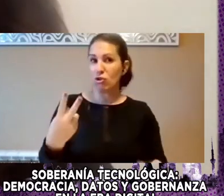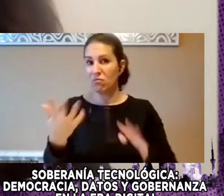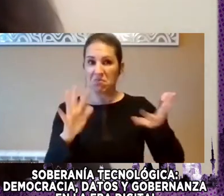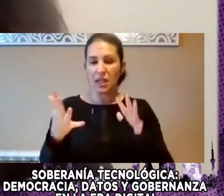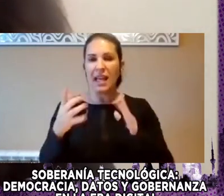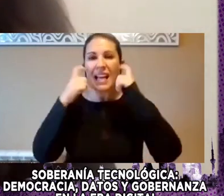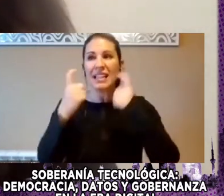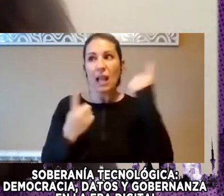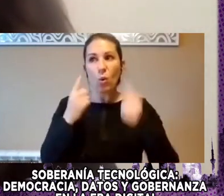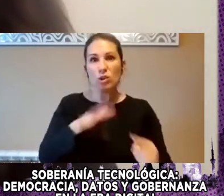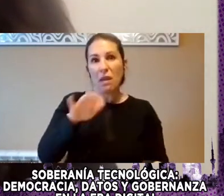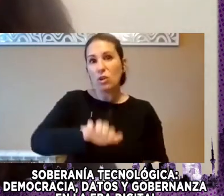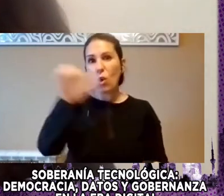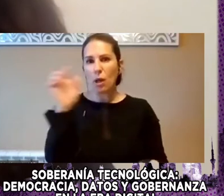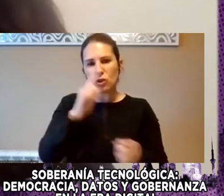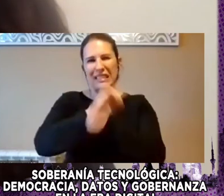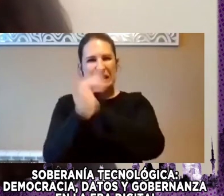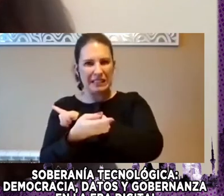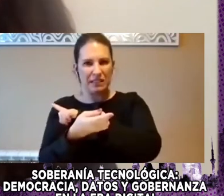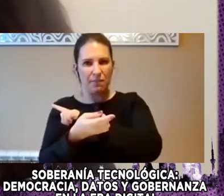Espacios Europeos Pero